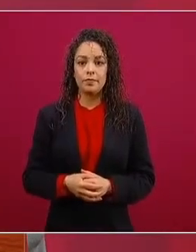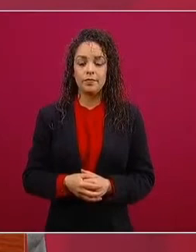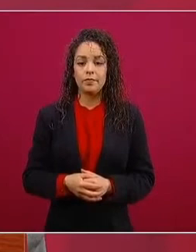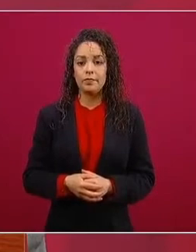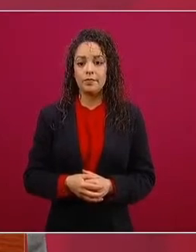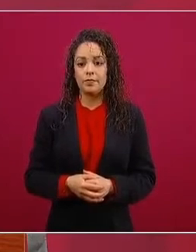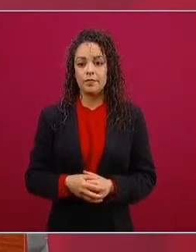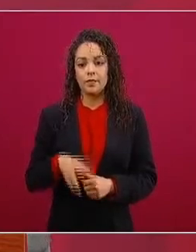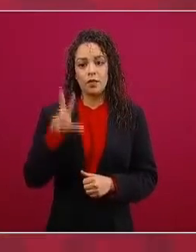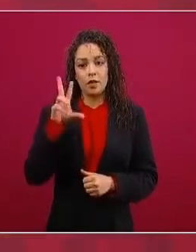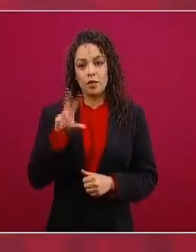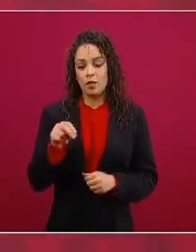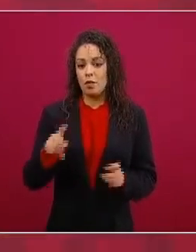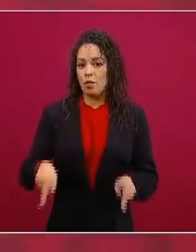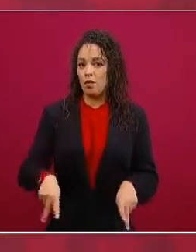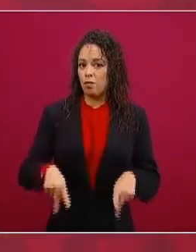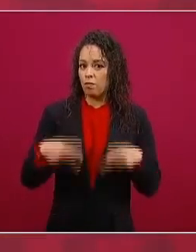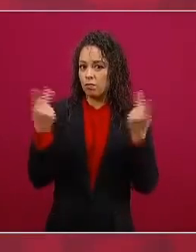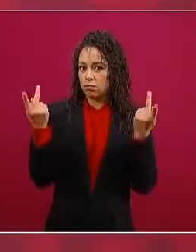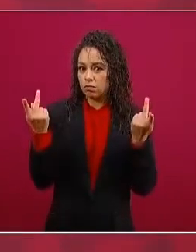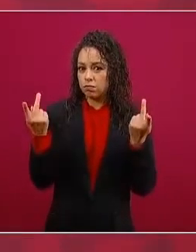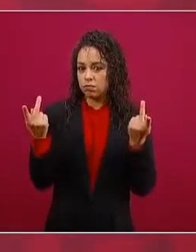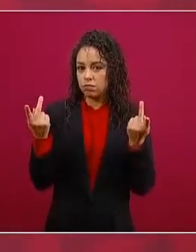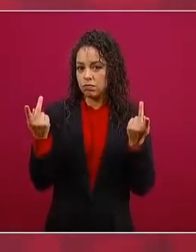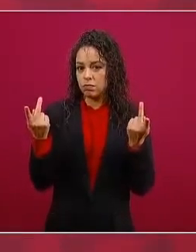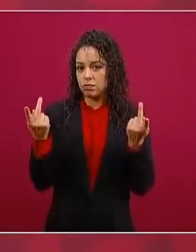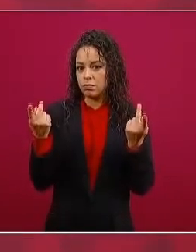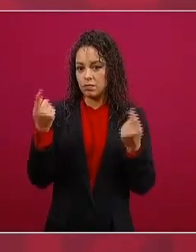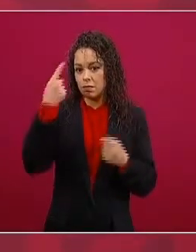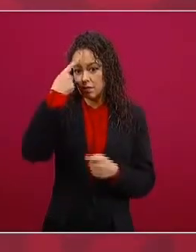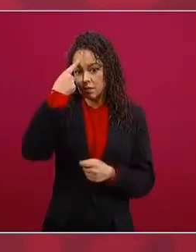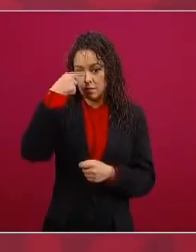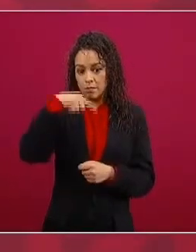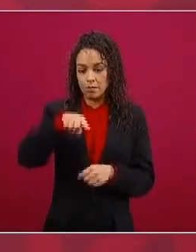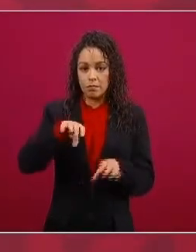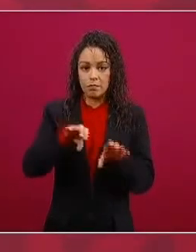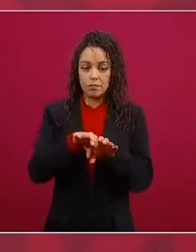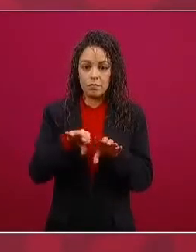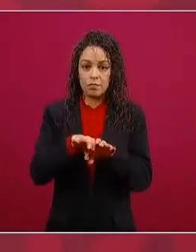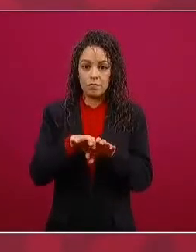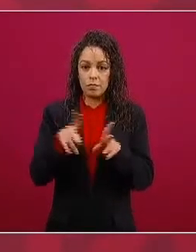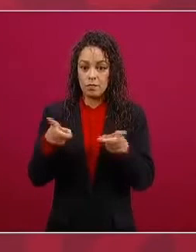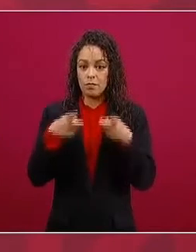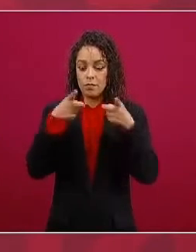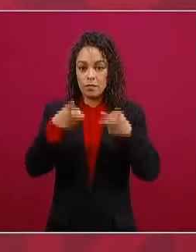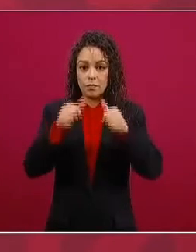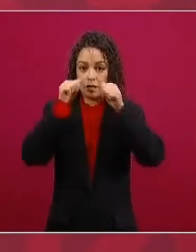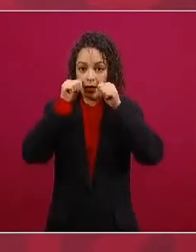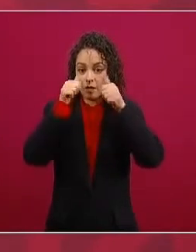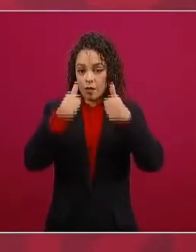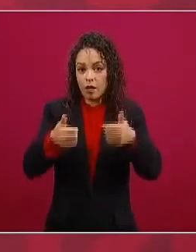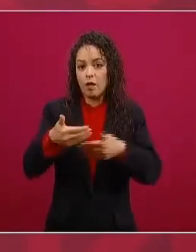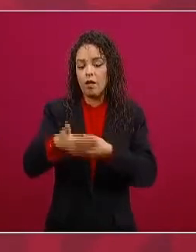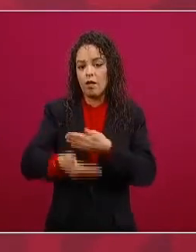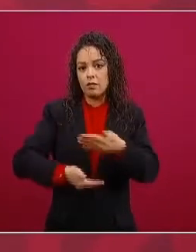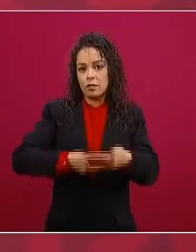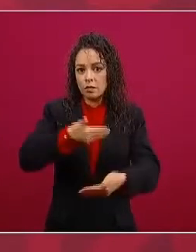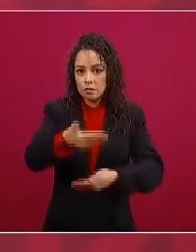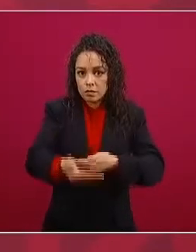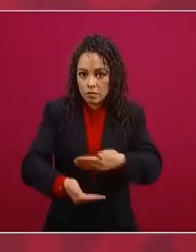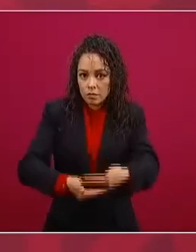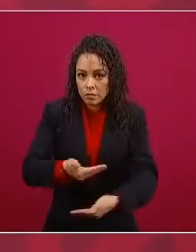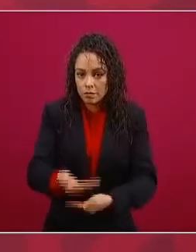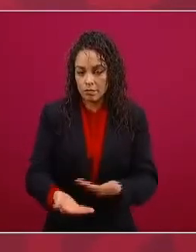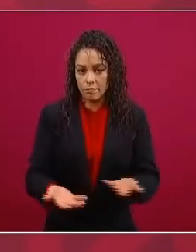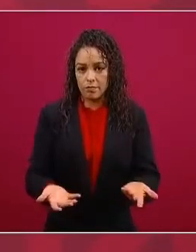a la subrogación de servicios se acuerdan cómo se puso de moda hasta las